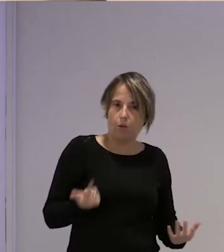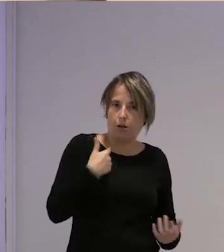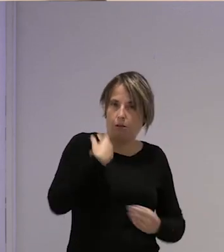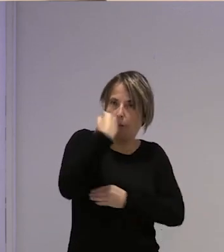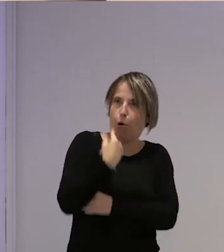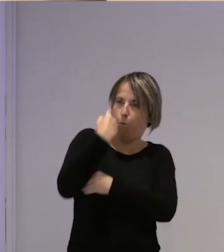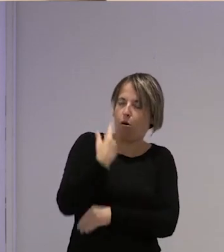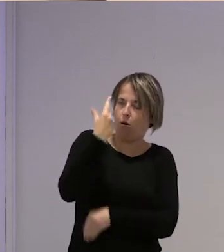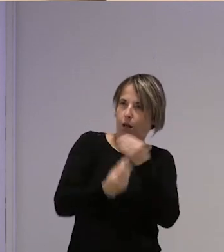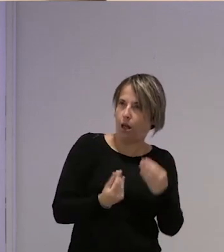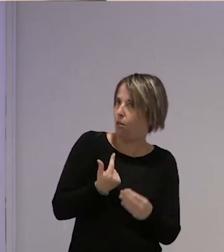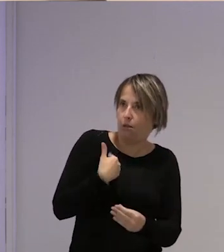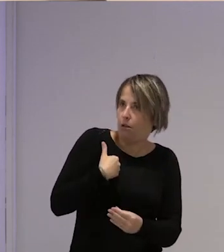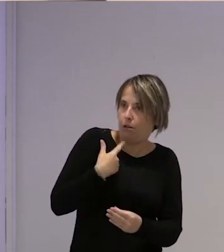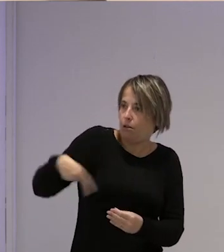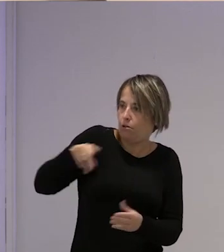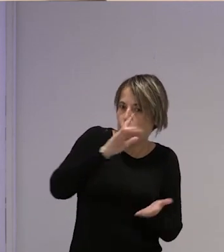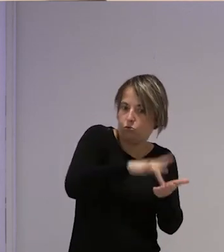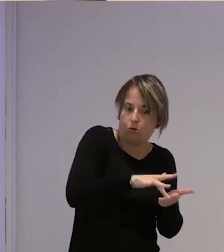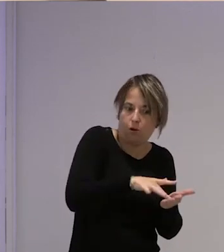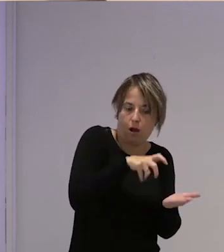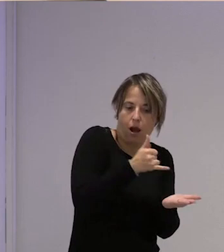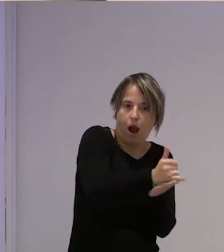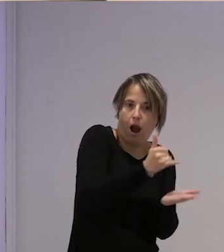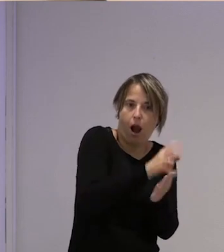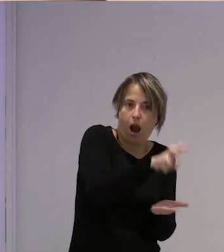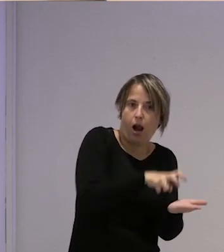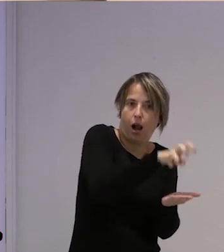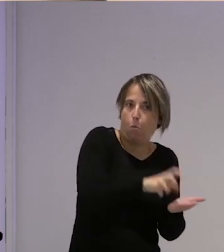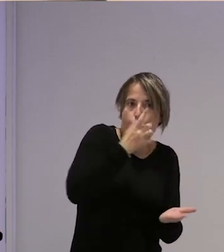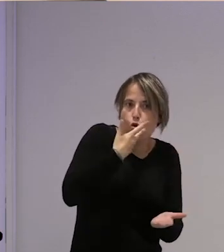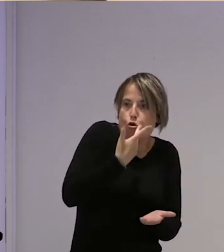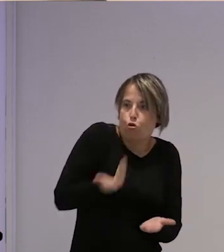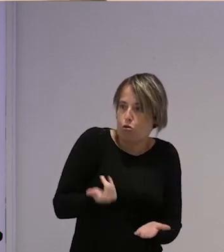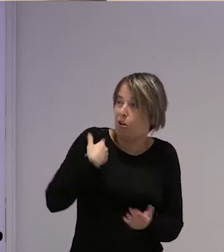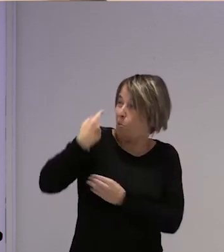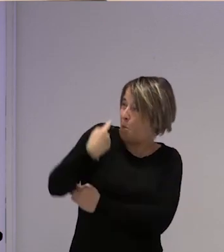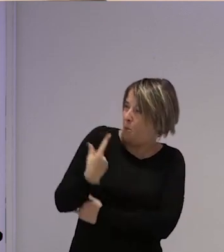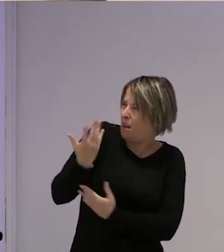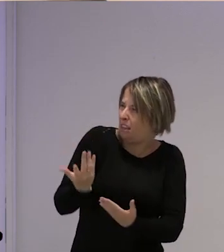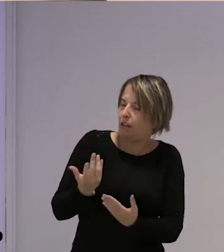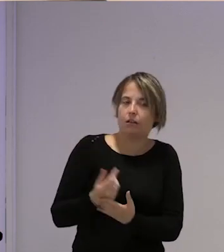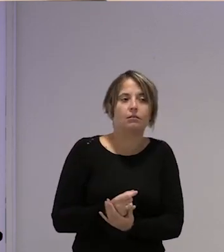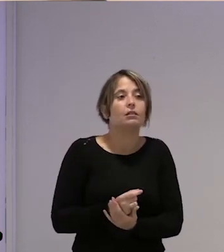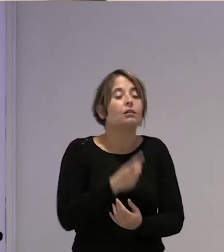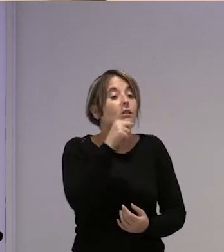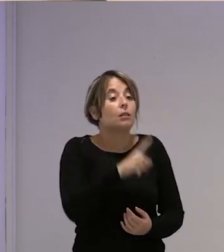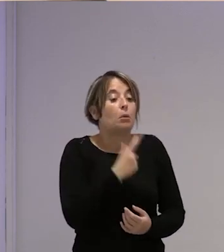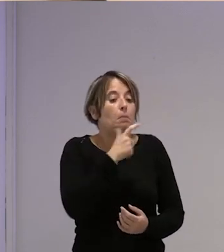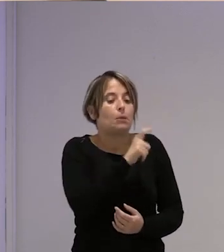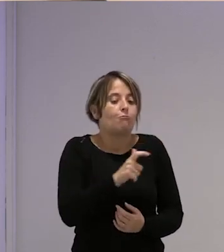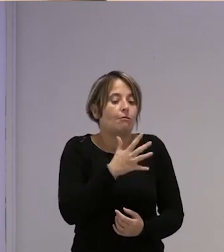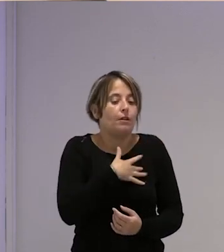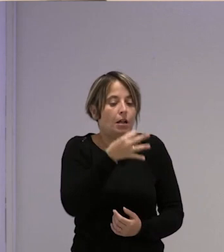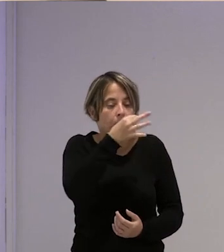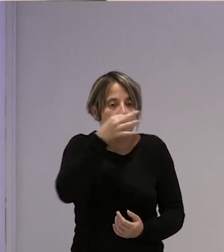tiene que hacer cuando no han pisado nunca el campo de hueva hasta gente que al final lo que va